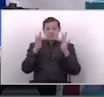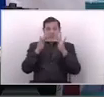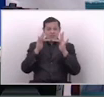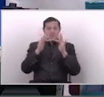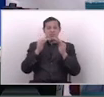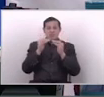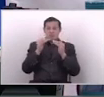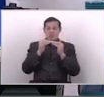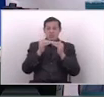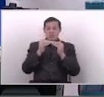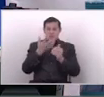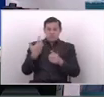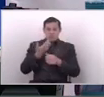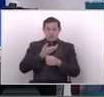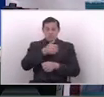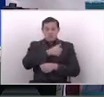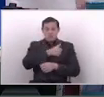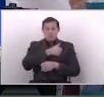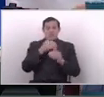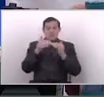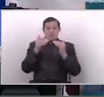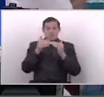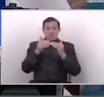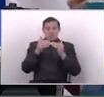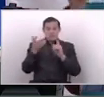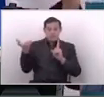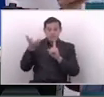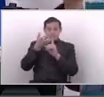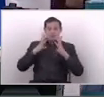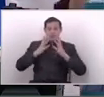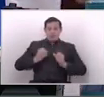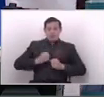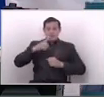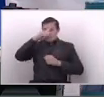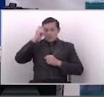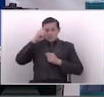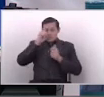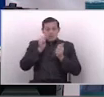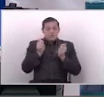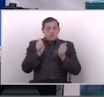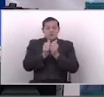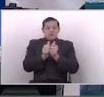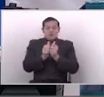también, por nuestro cargo, pero también, por la cercanía, de un gobierno, que al final, trabaja junto,